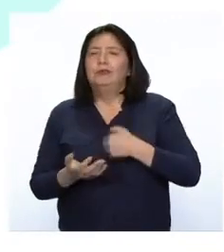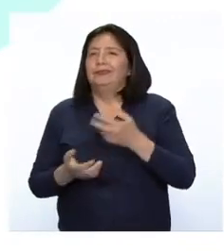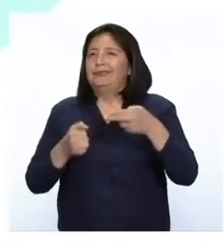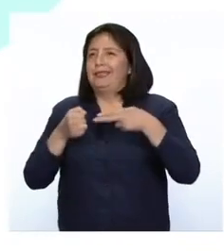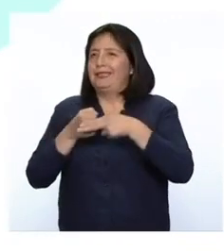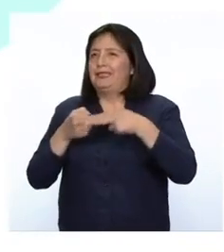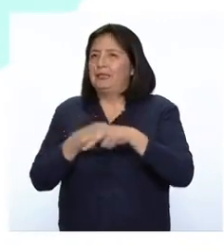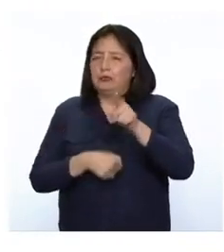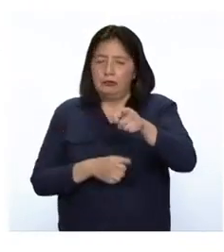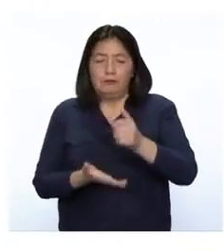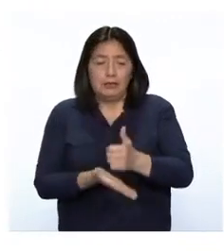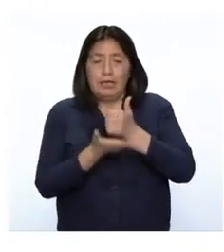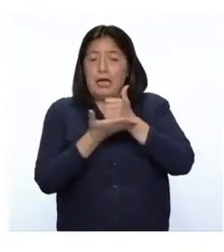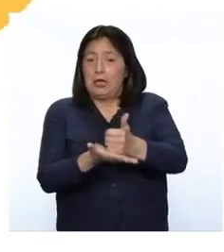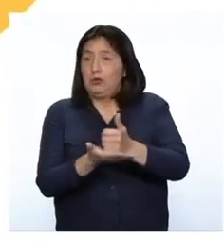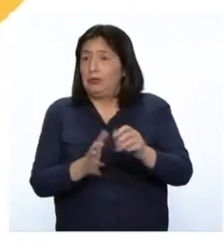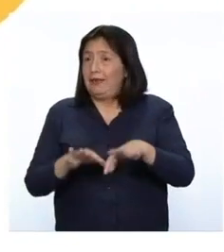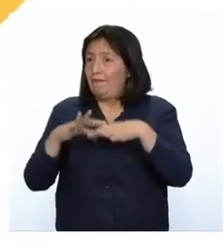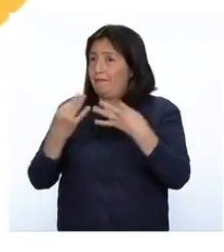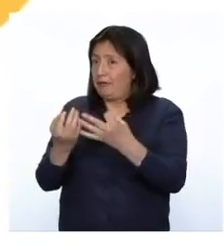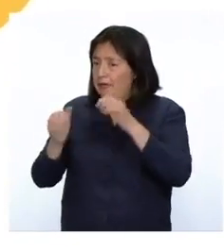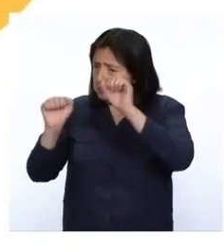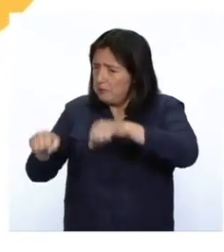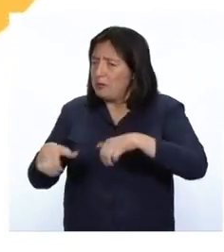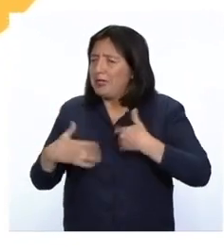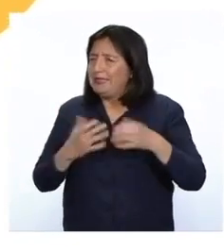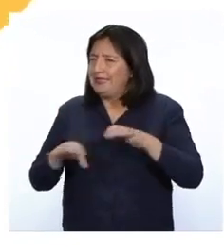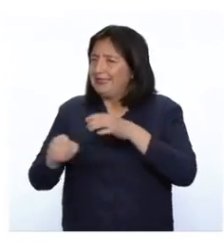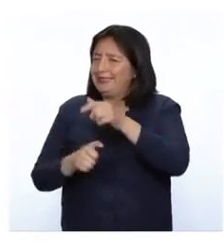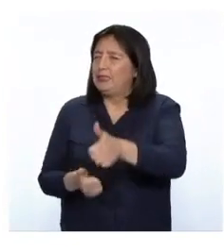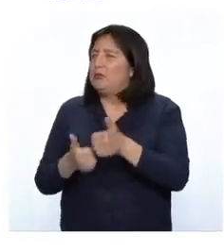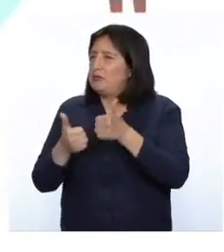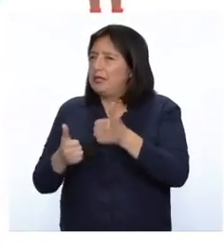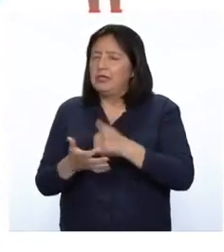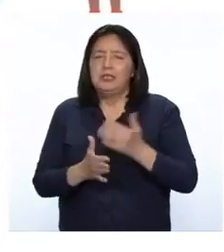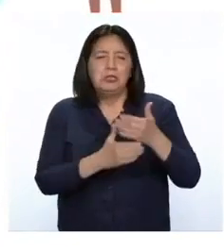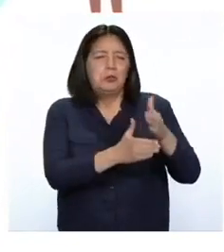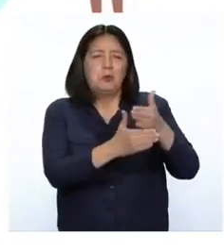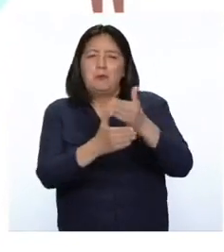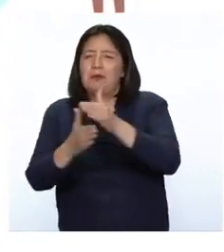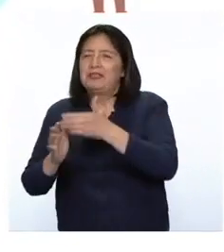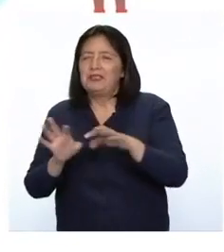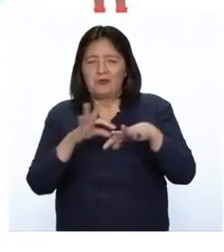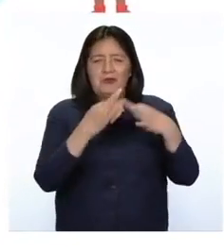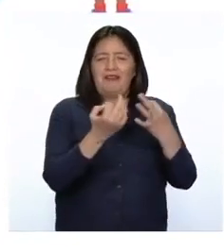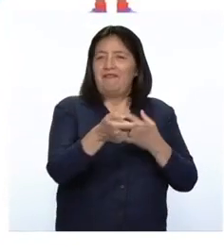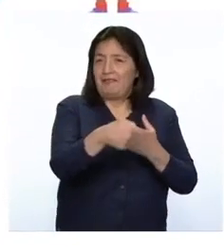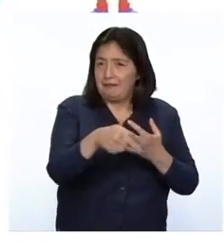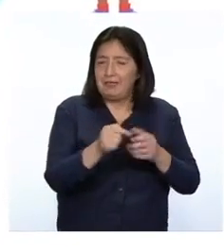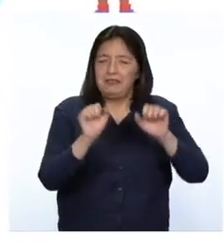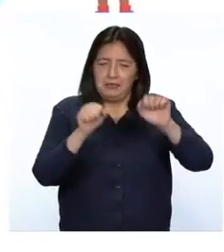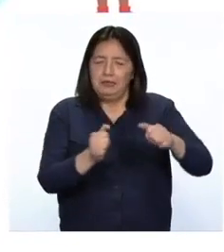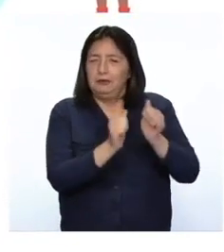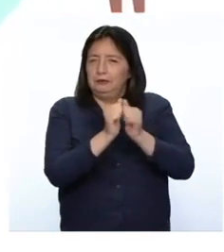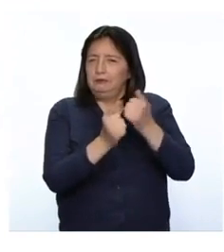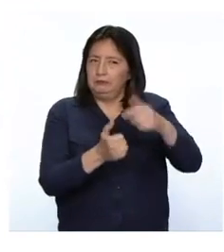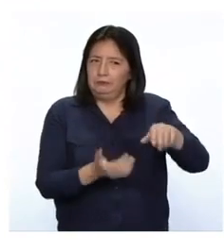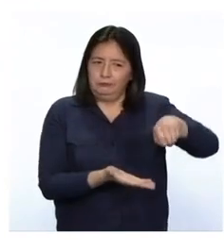Pide ayuda a algún familiar para que puedas cumplir este reto de manera exitosa y compártelo con los integrantes de tu familia para que juntos